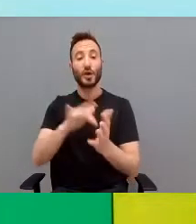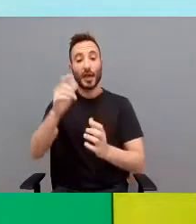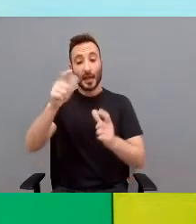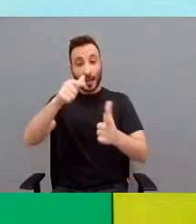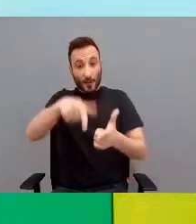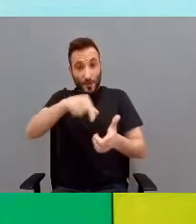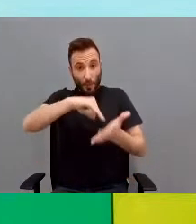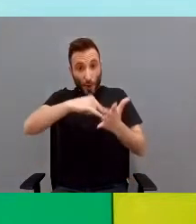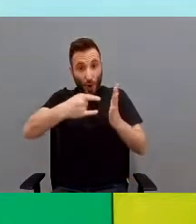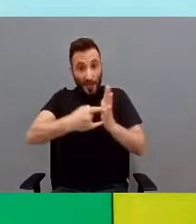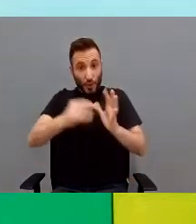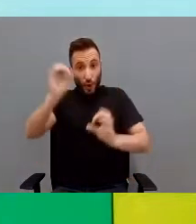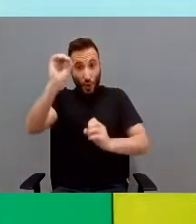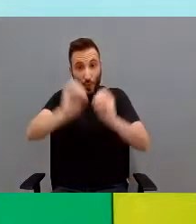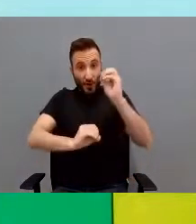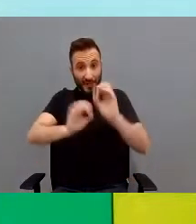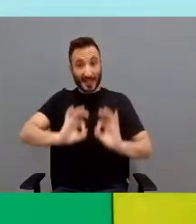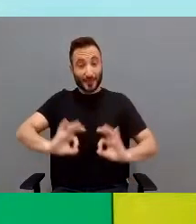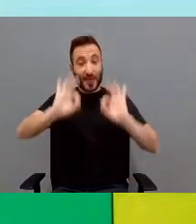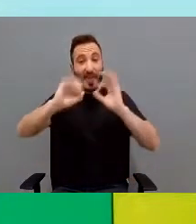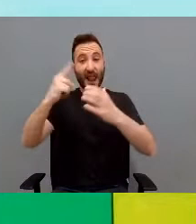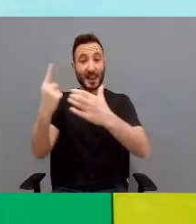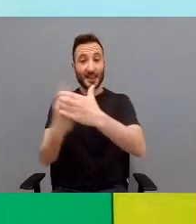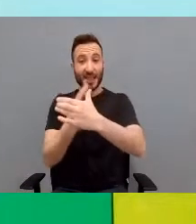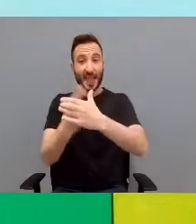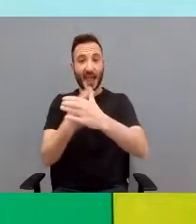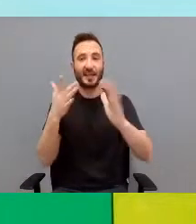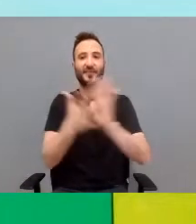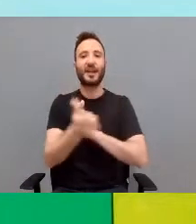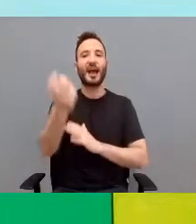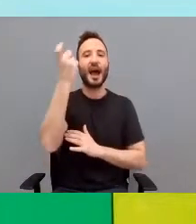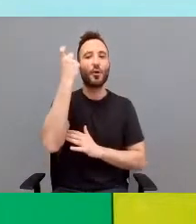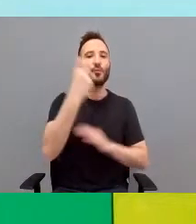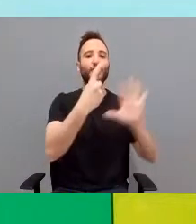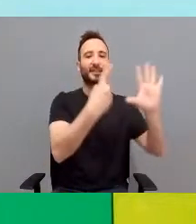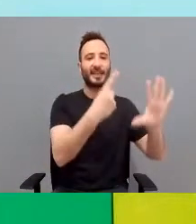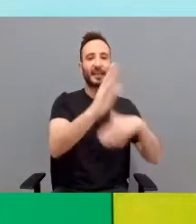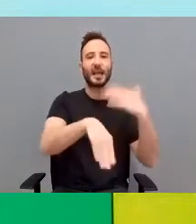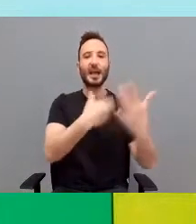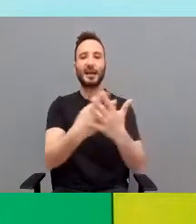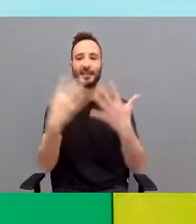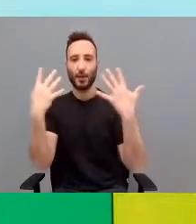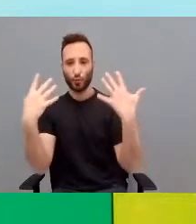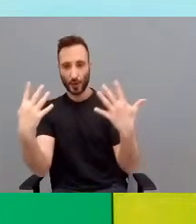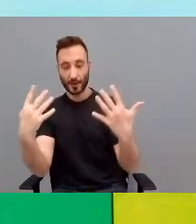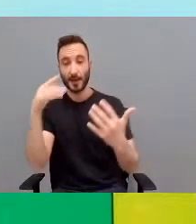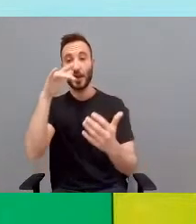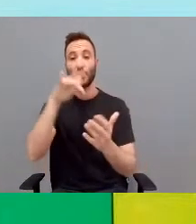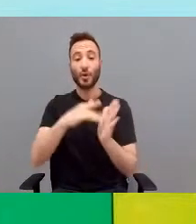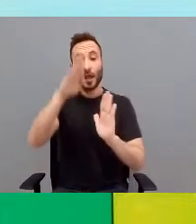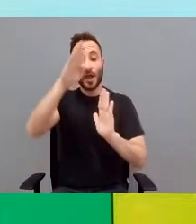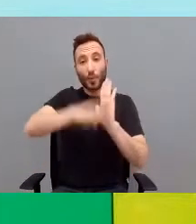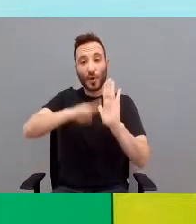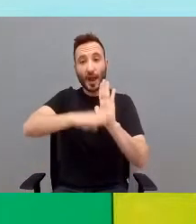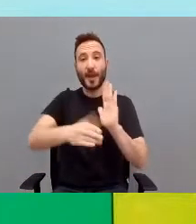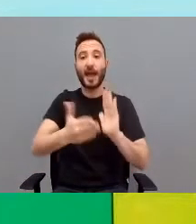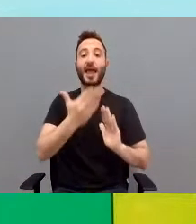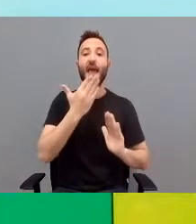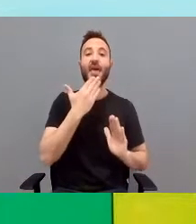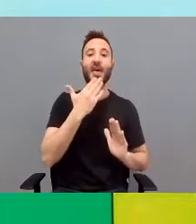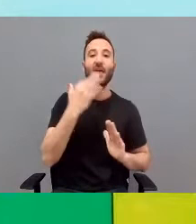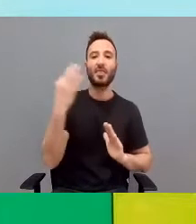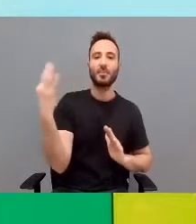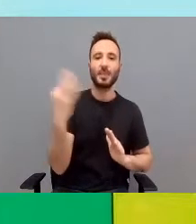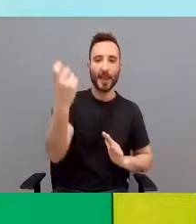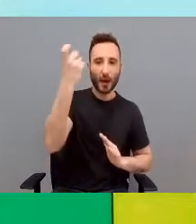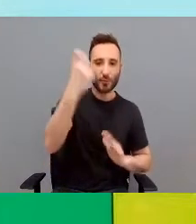establecida en este proyecto al ser específico TEA es de seis a nueve o diez alumnos. El alumnado del programa debe tener entre 16 y